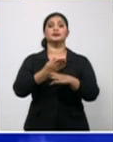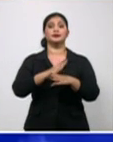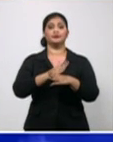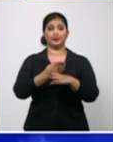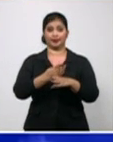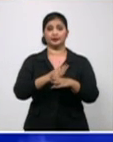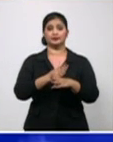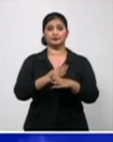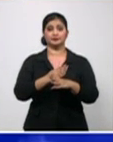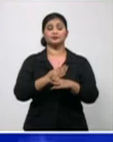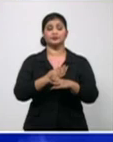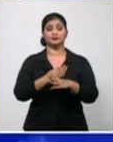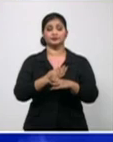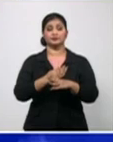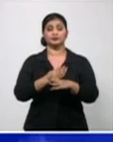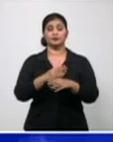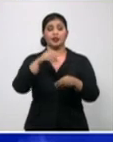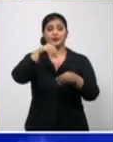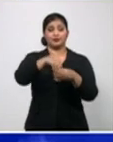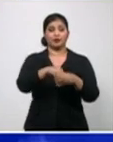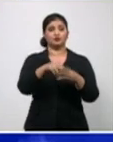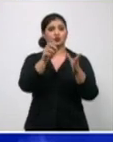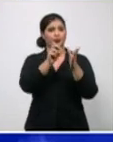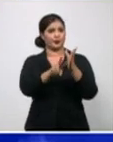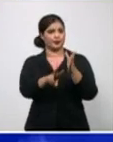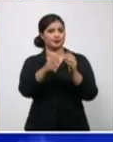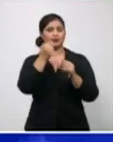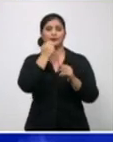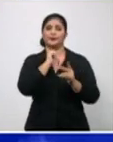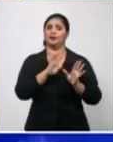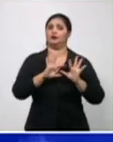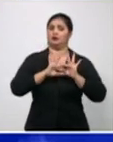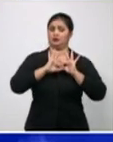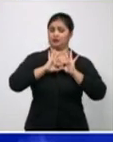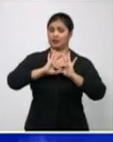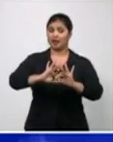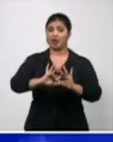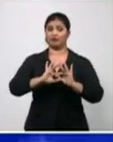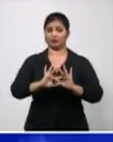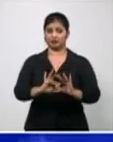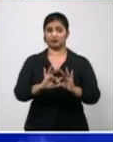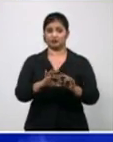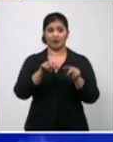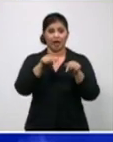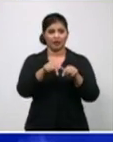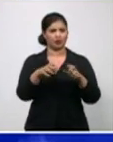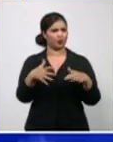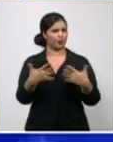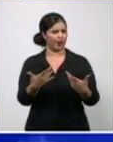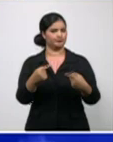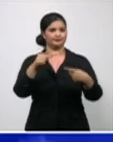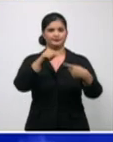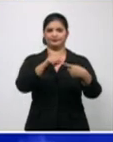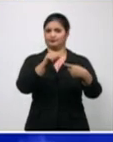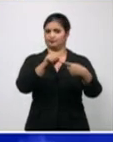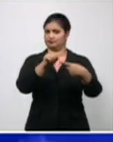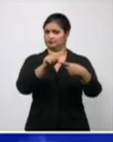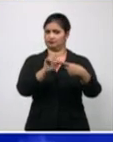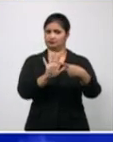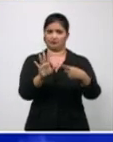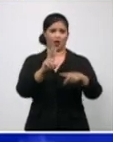posición de las provincias con mayores tasas de incidencia la provincia de La Habana en primer lugar